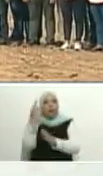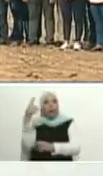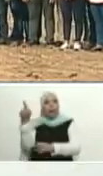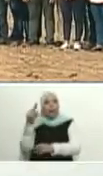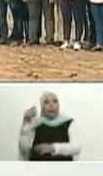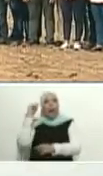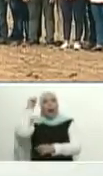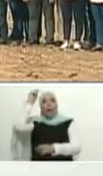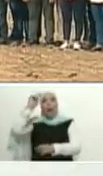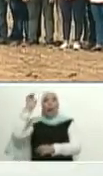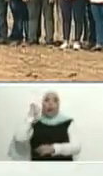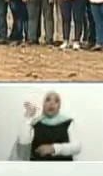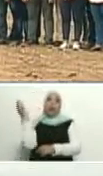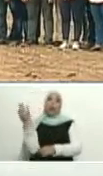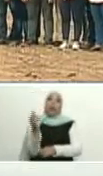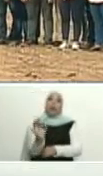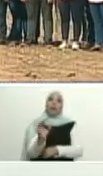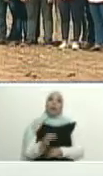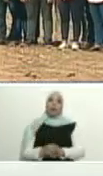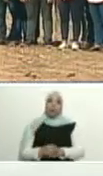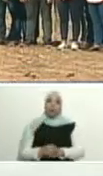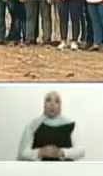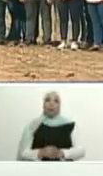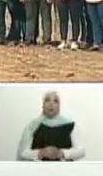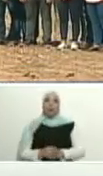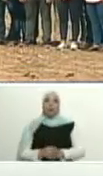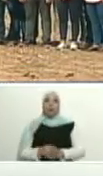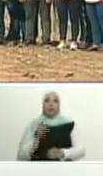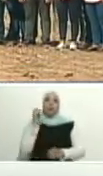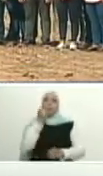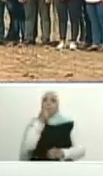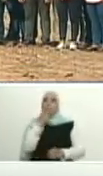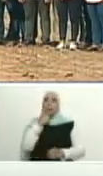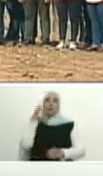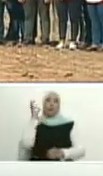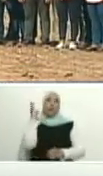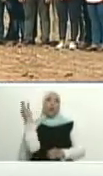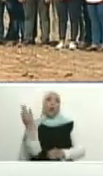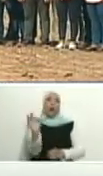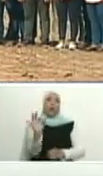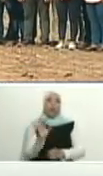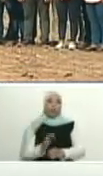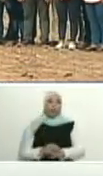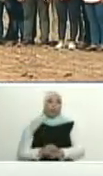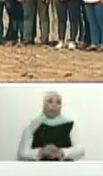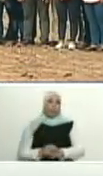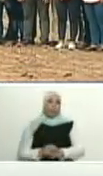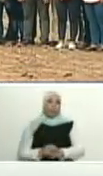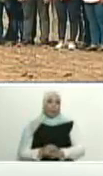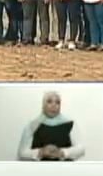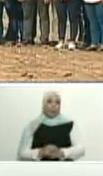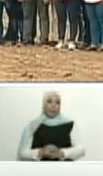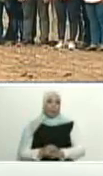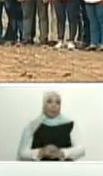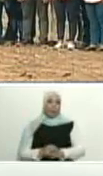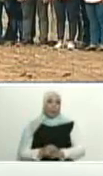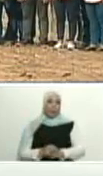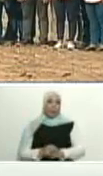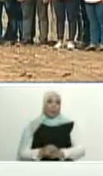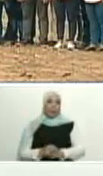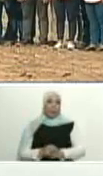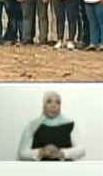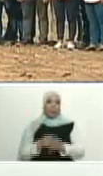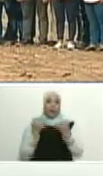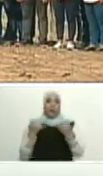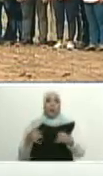El Sombrero, municipio Juan Mellado, Huarico, Huarico, Huarico, Huarico. Allá está